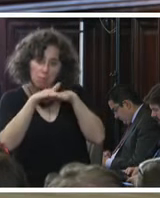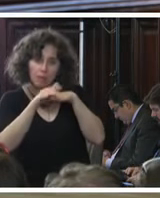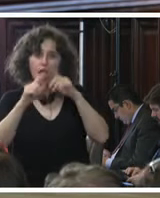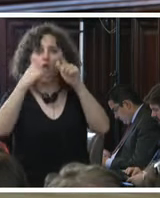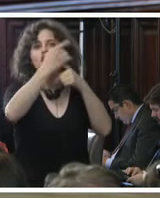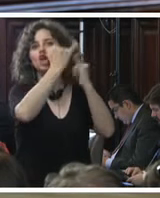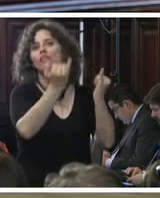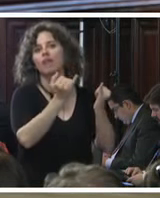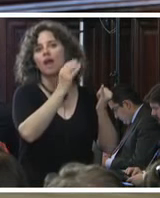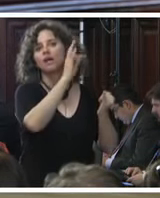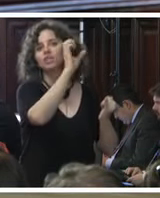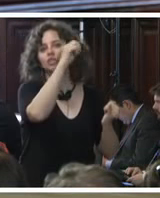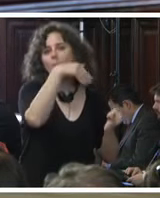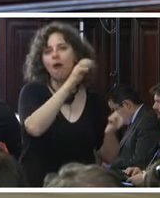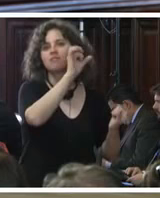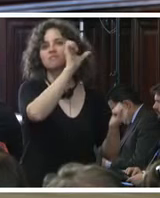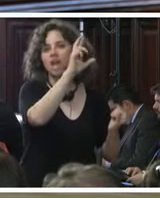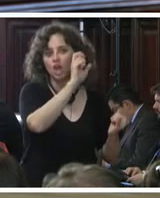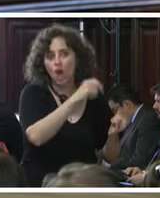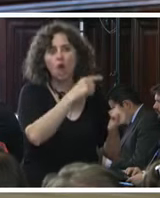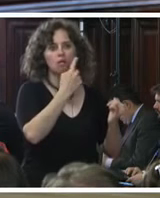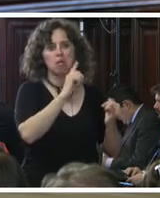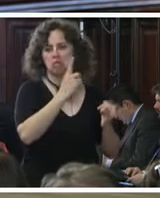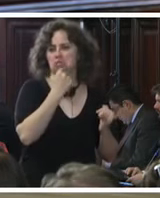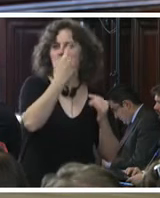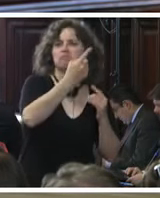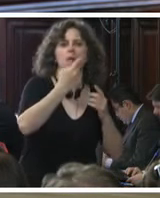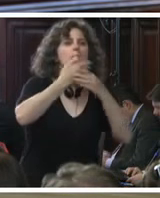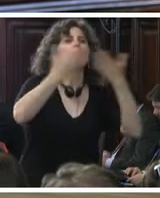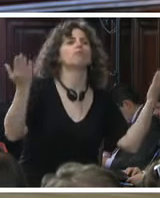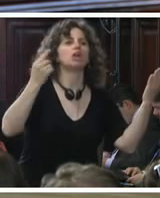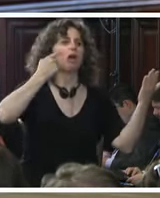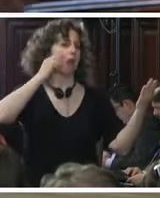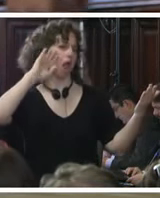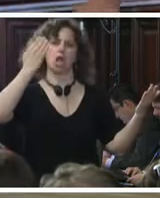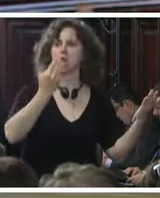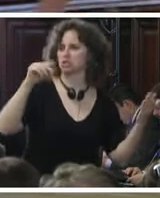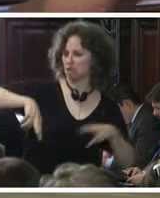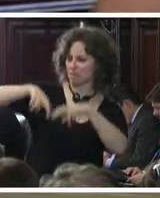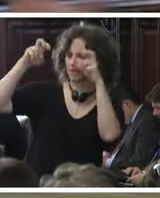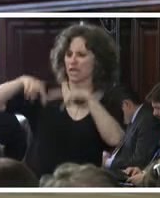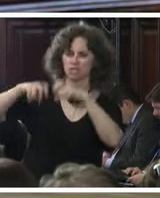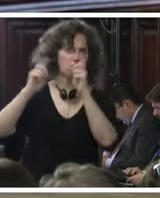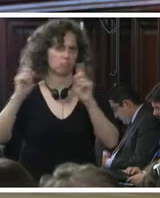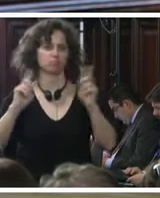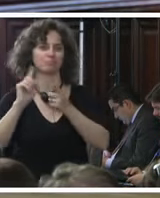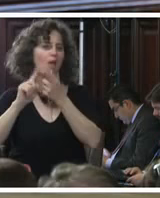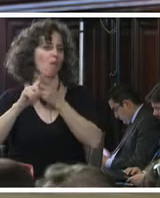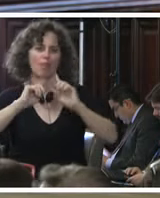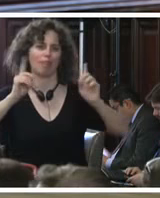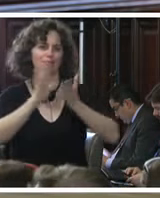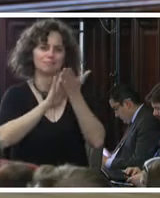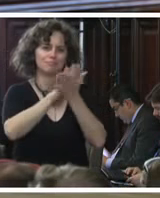Tomás Cerón de Lucio a desconocer todas esas investigaciones que estamos hablando y tratando de empujar a la mesa incluso con la propia Comisión